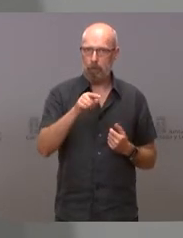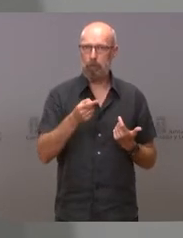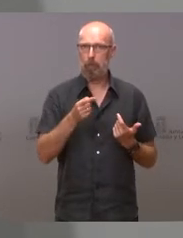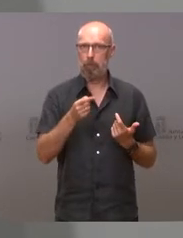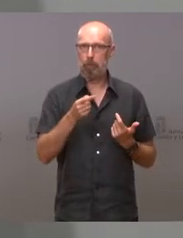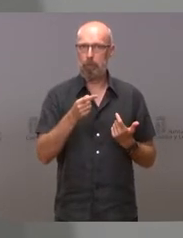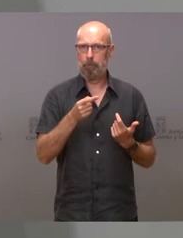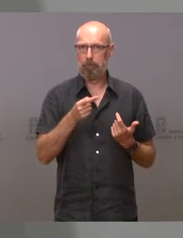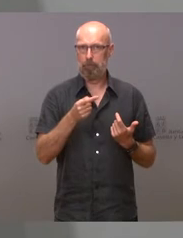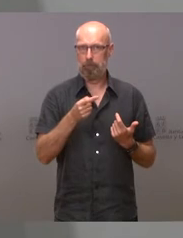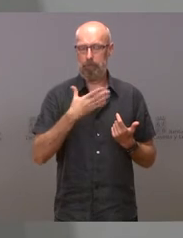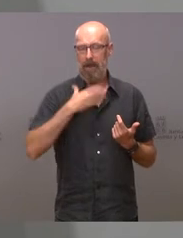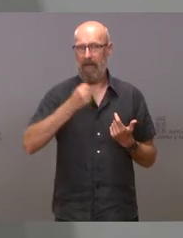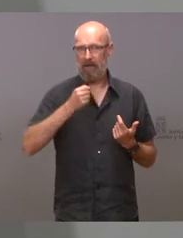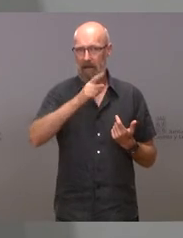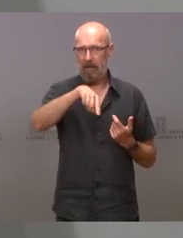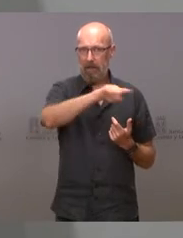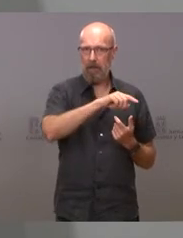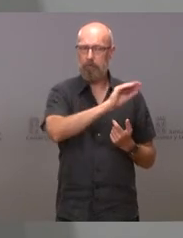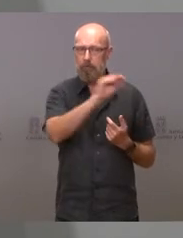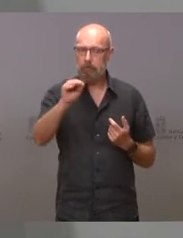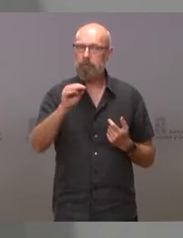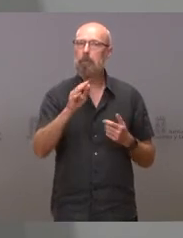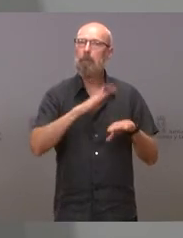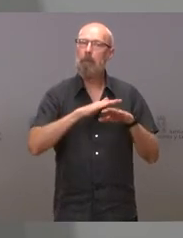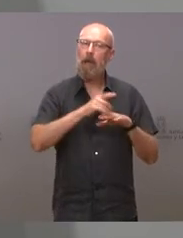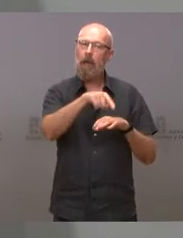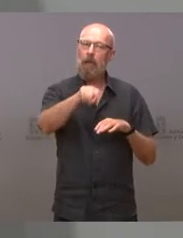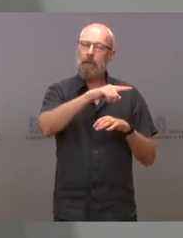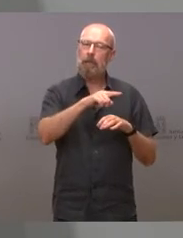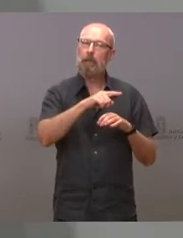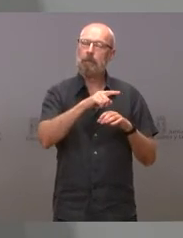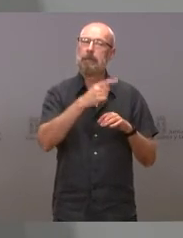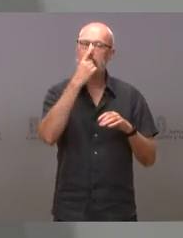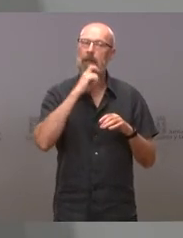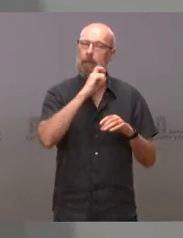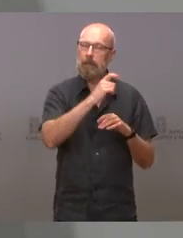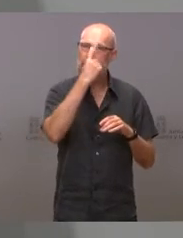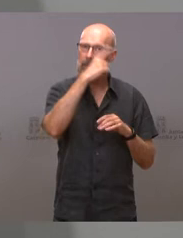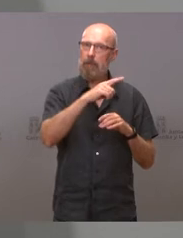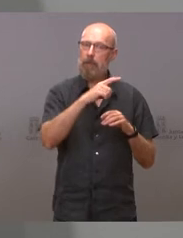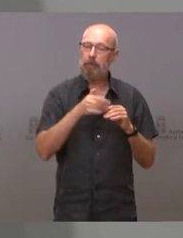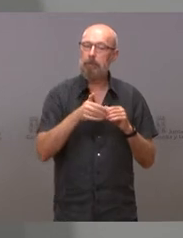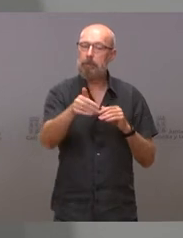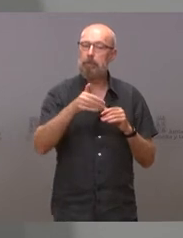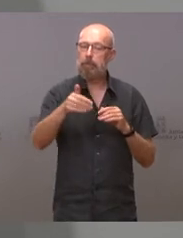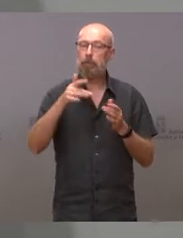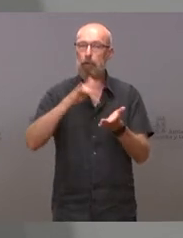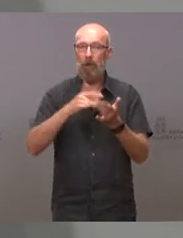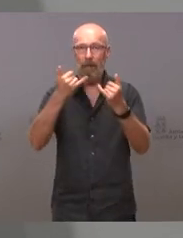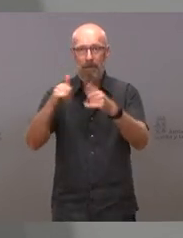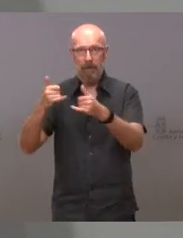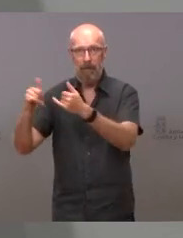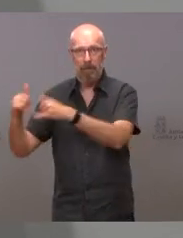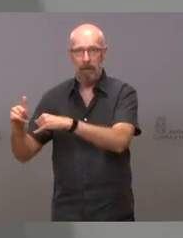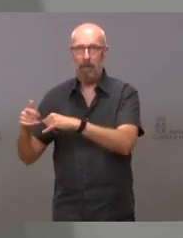municipales, para extremar la prudencia en los periodos festivos. Saben